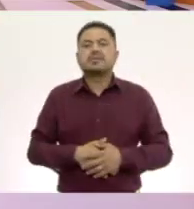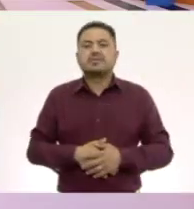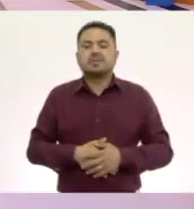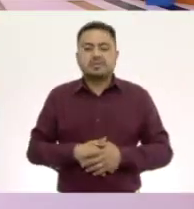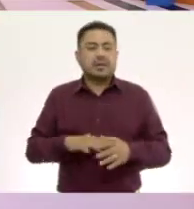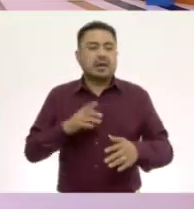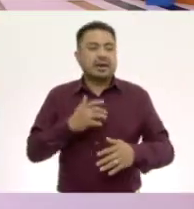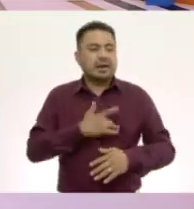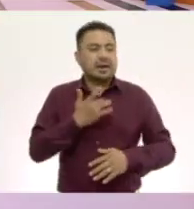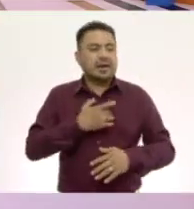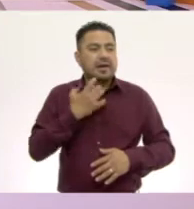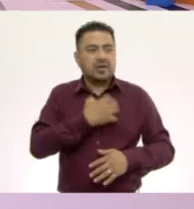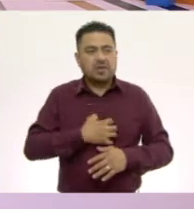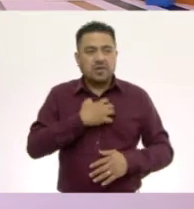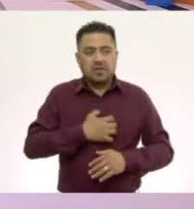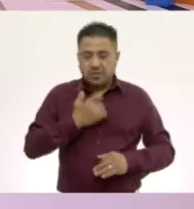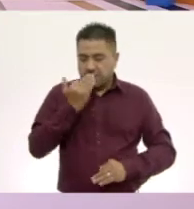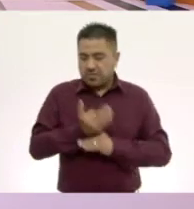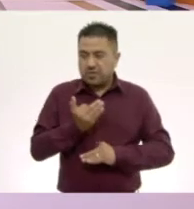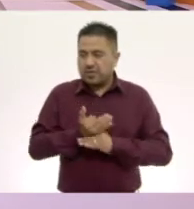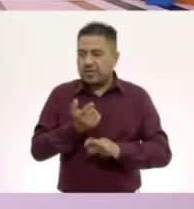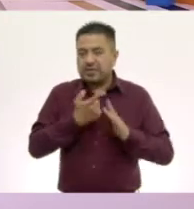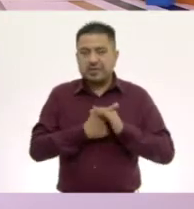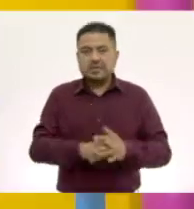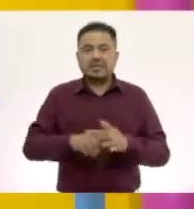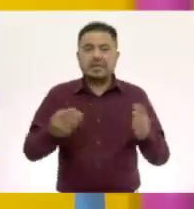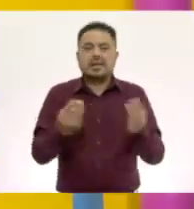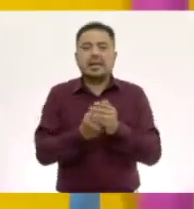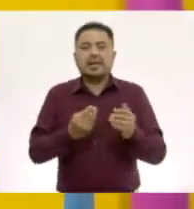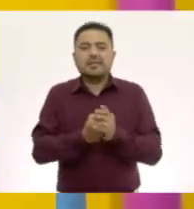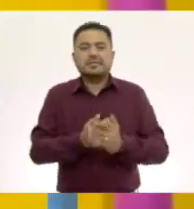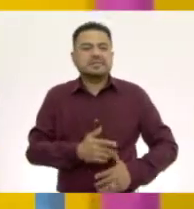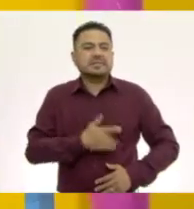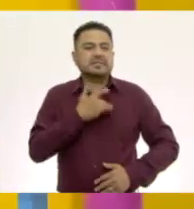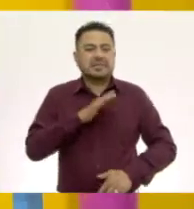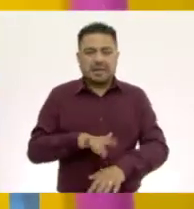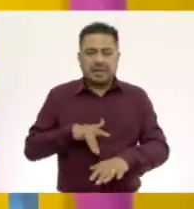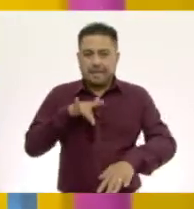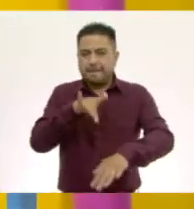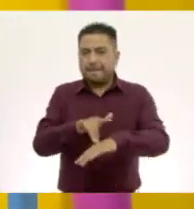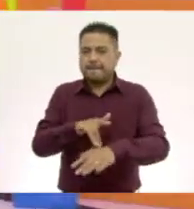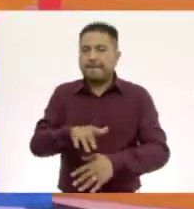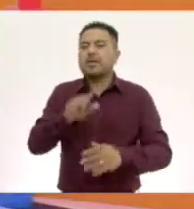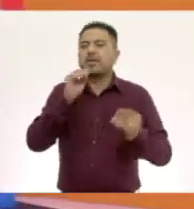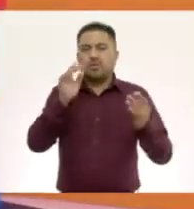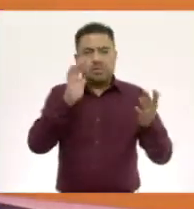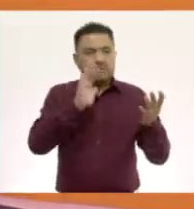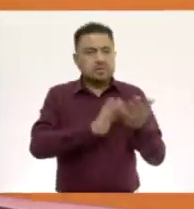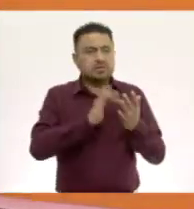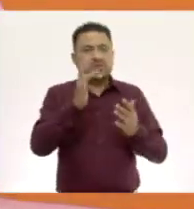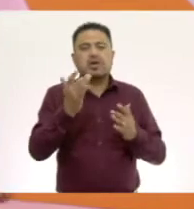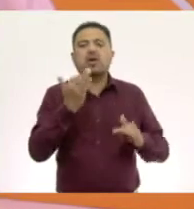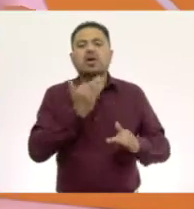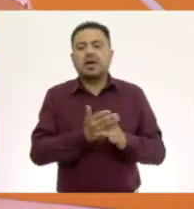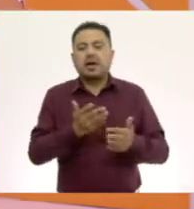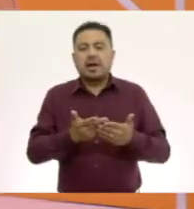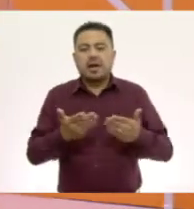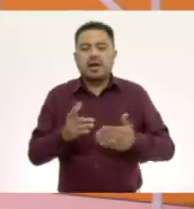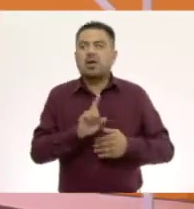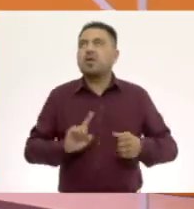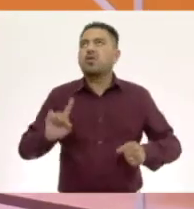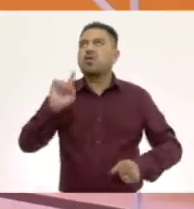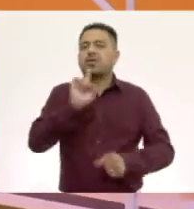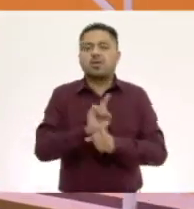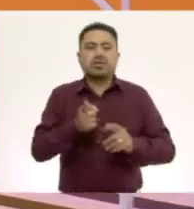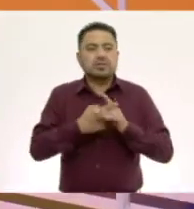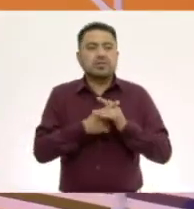Estamos muy contentas y muy contentos de comenzar esta clase sobre el sentido del tacto. Muchas gracias. Pues vamos a el día de hoy